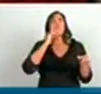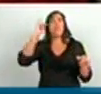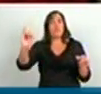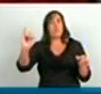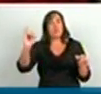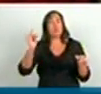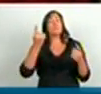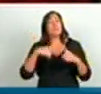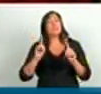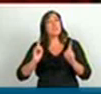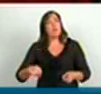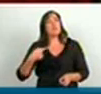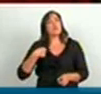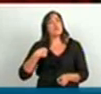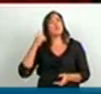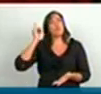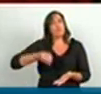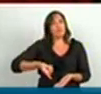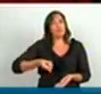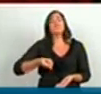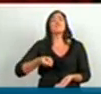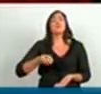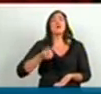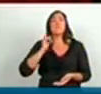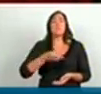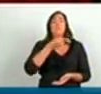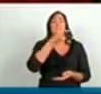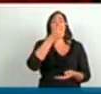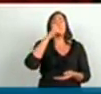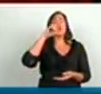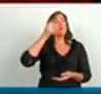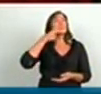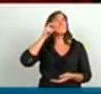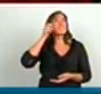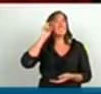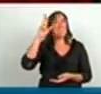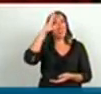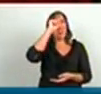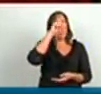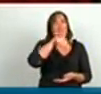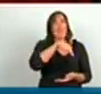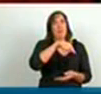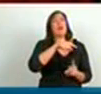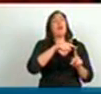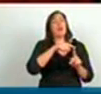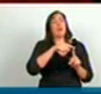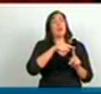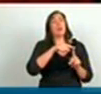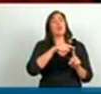he instruido a nuestro Canciller, que así lo hará lo mismo con nuestra Embajadora,